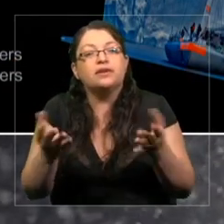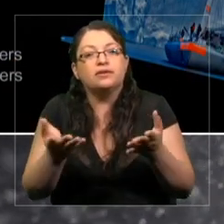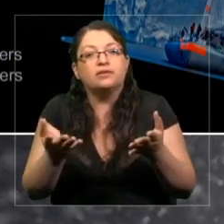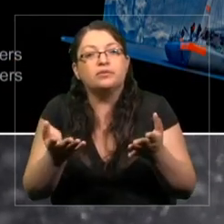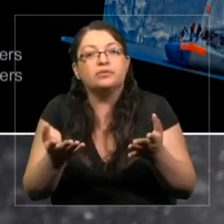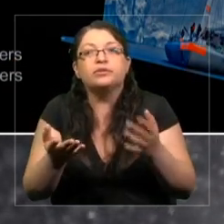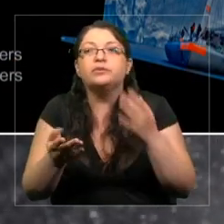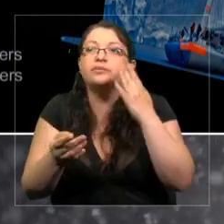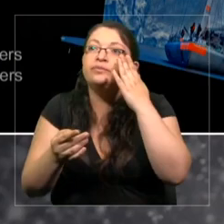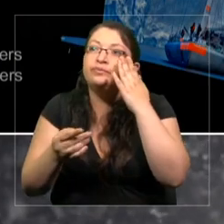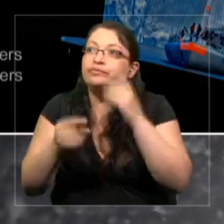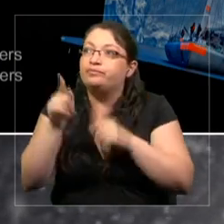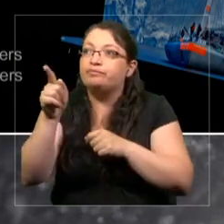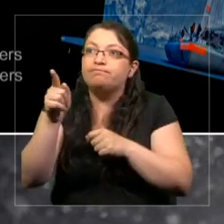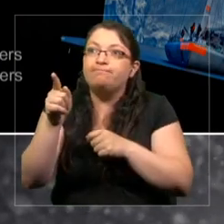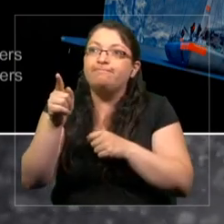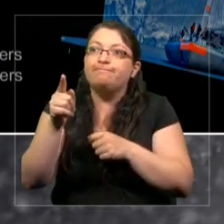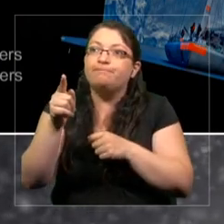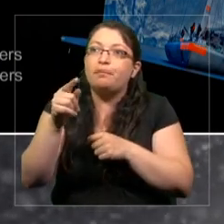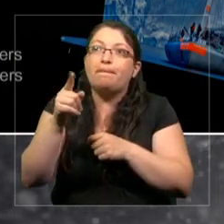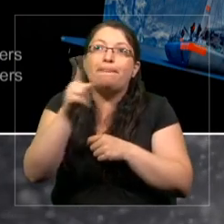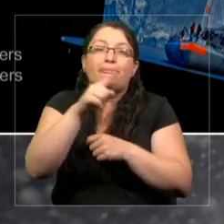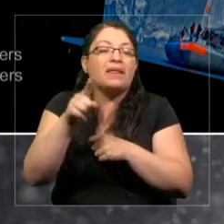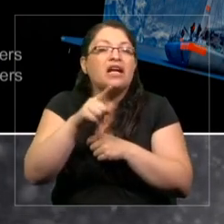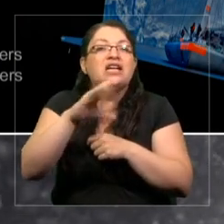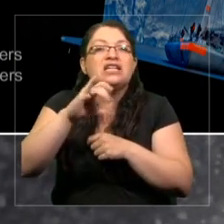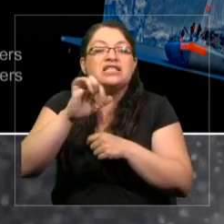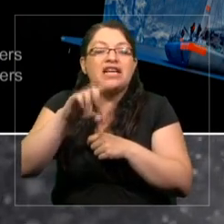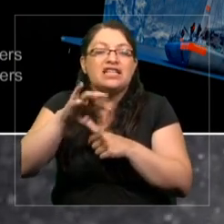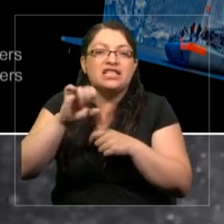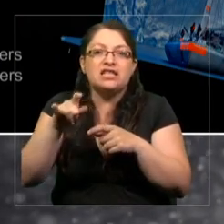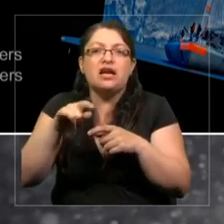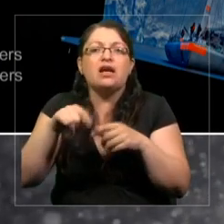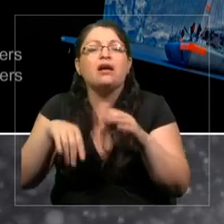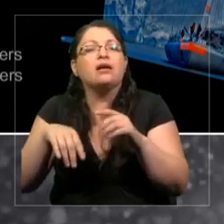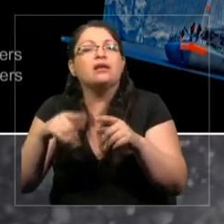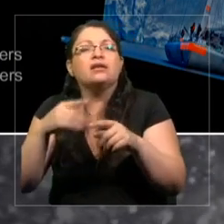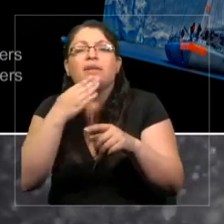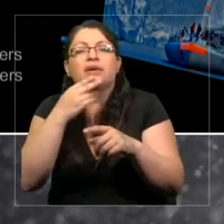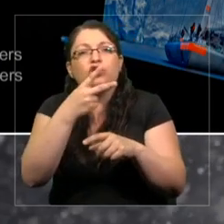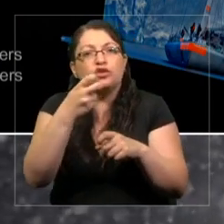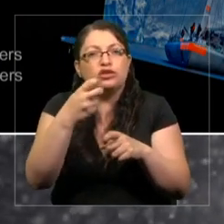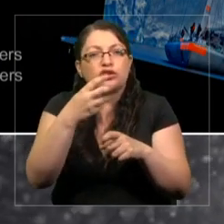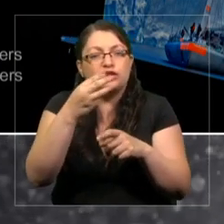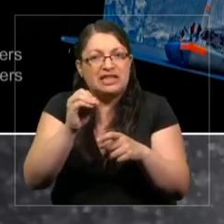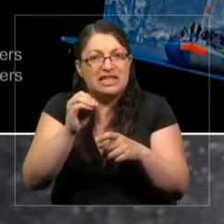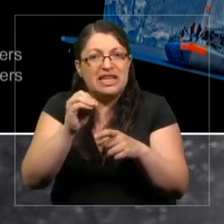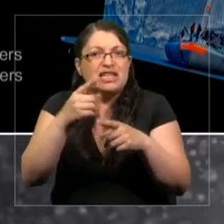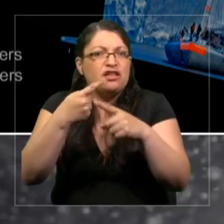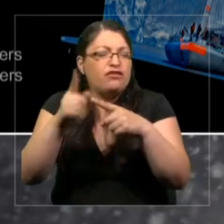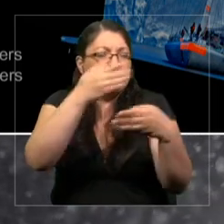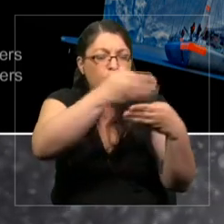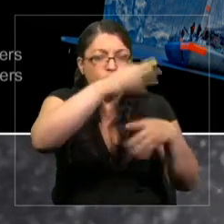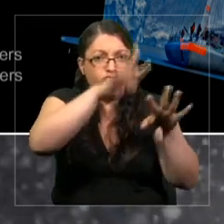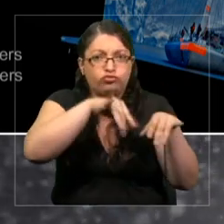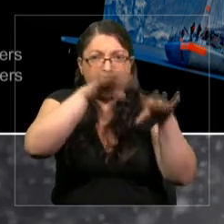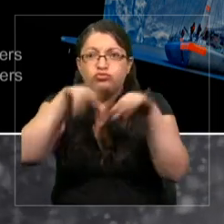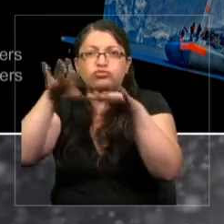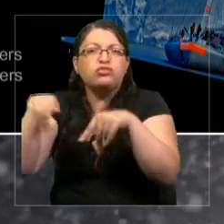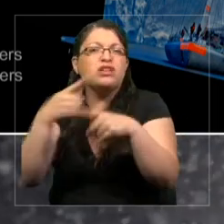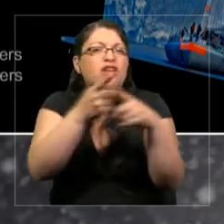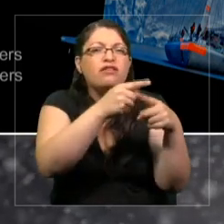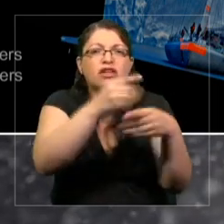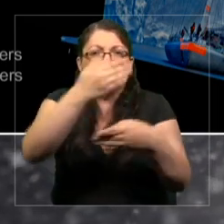artículo y hemos publicado otros 130 papers, 130 papers en diferentes journals y donde mostramos